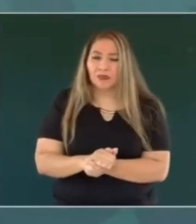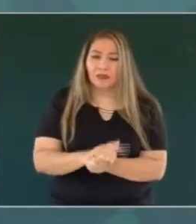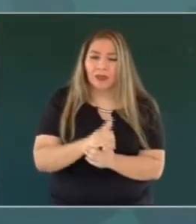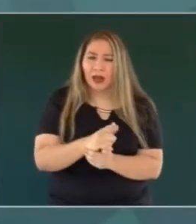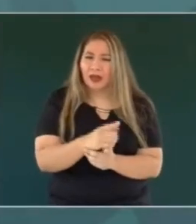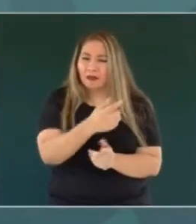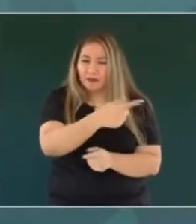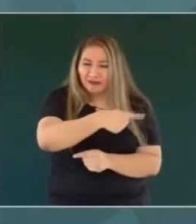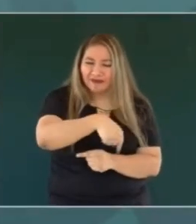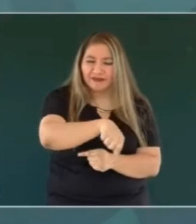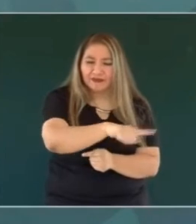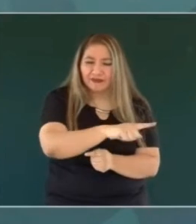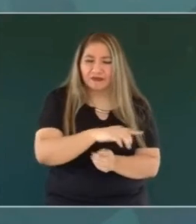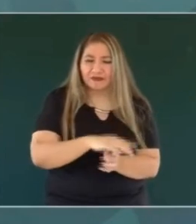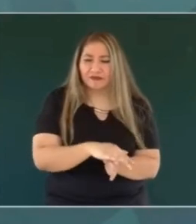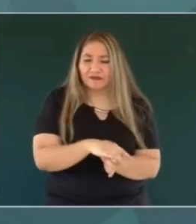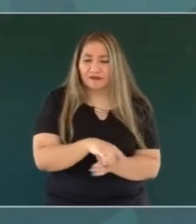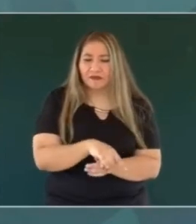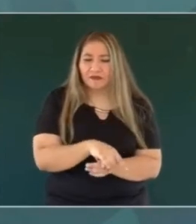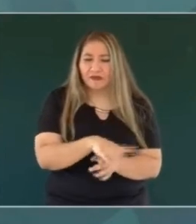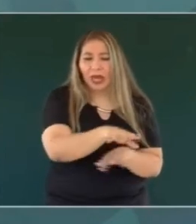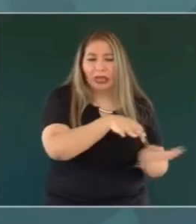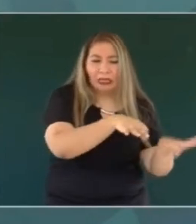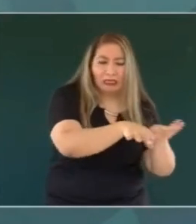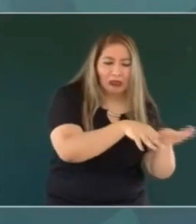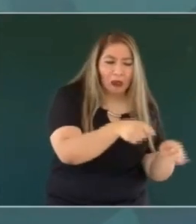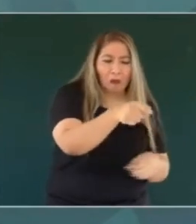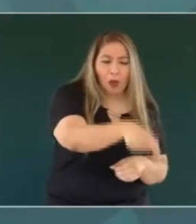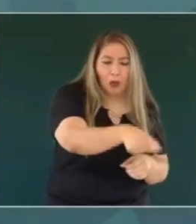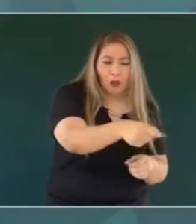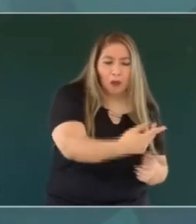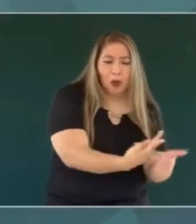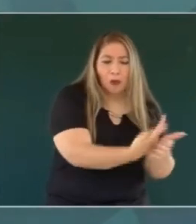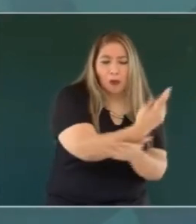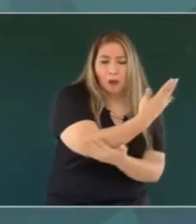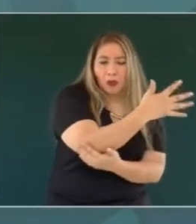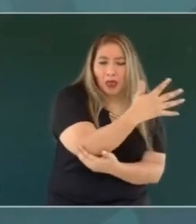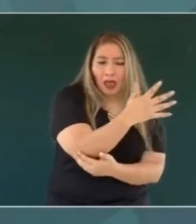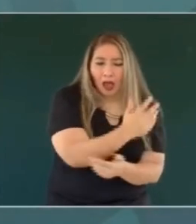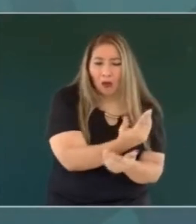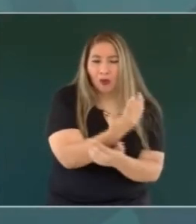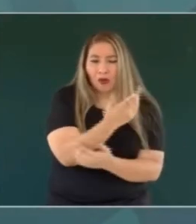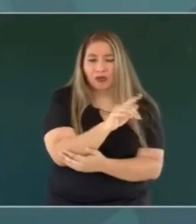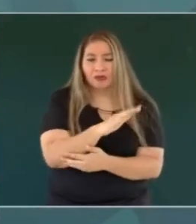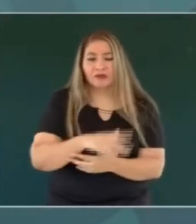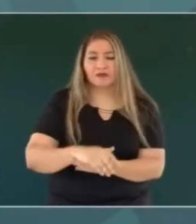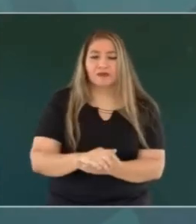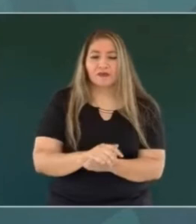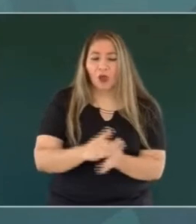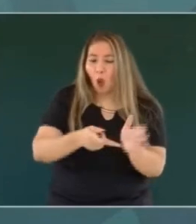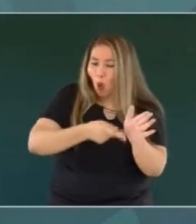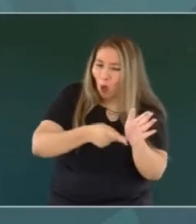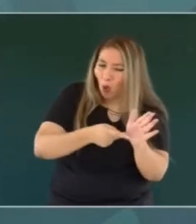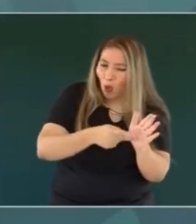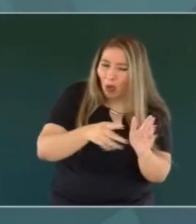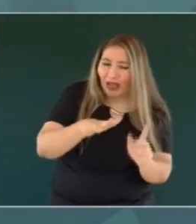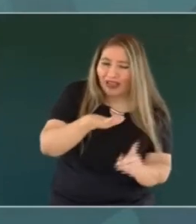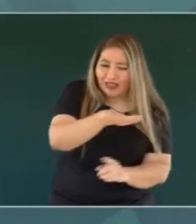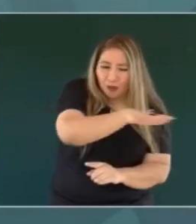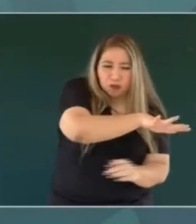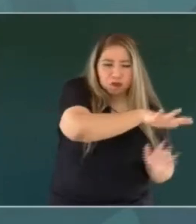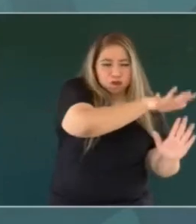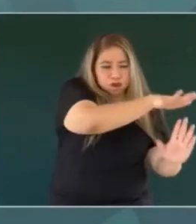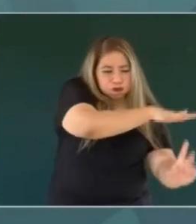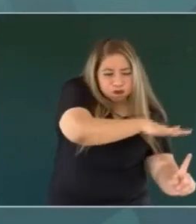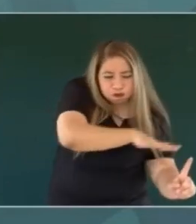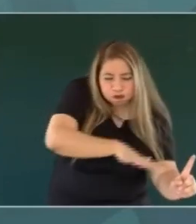trabaje en la siembra de árboles, la reforestación de toda la cuenca